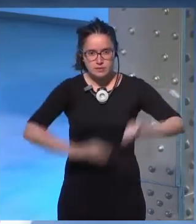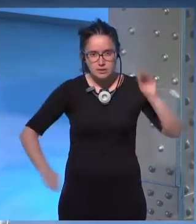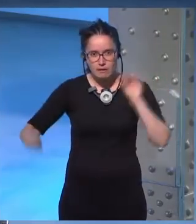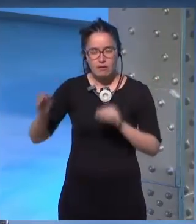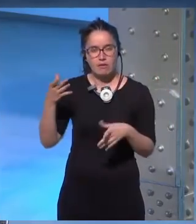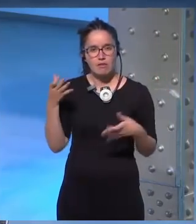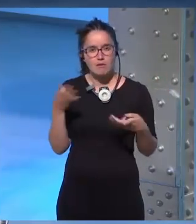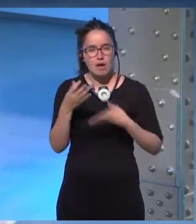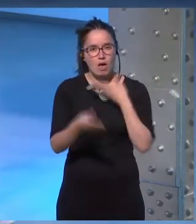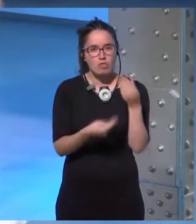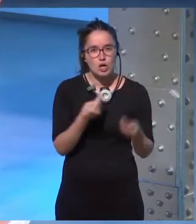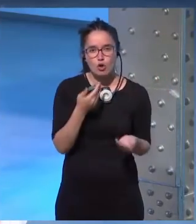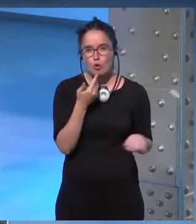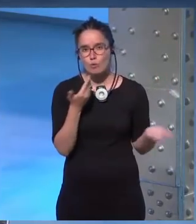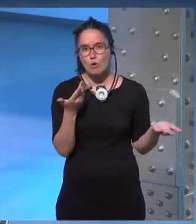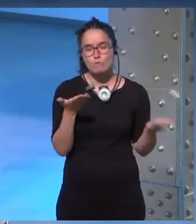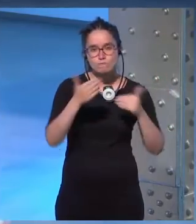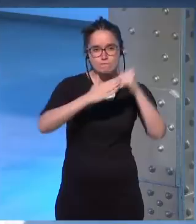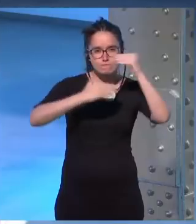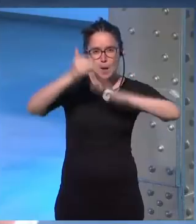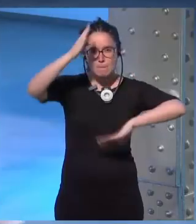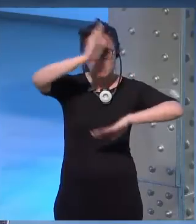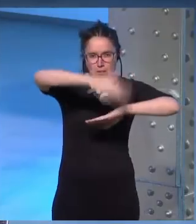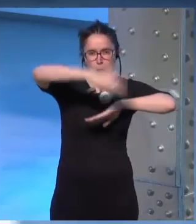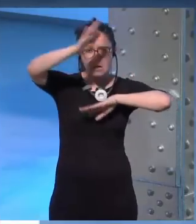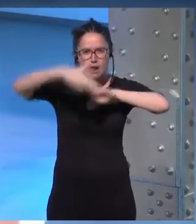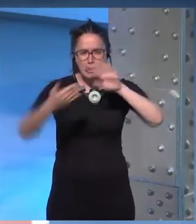hay que ir haciendo como una especie de capas de pintura